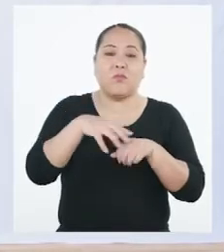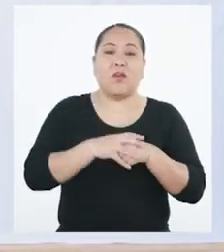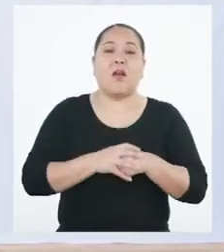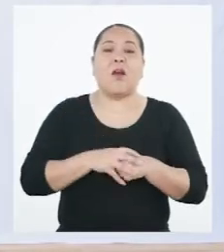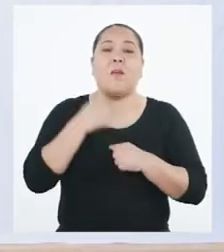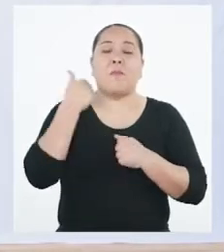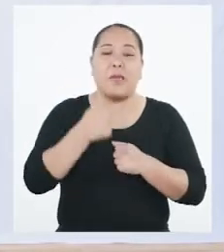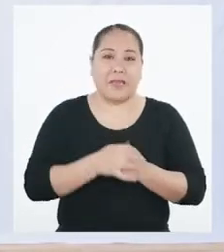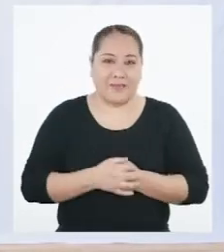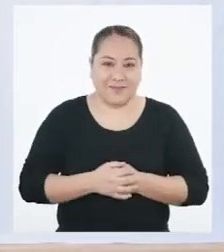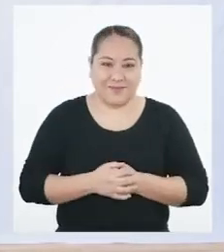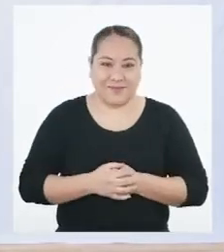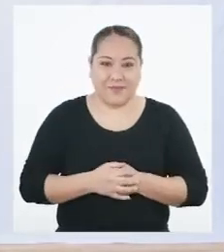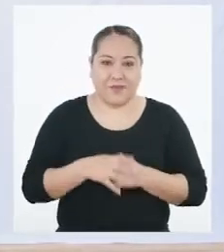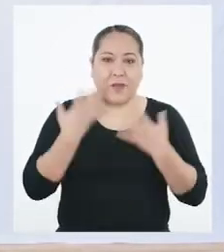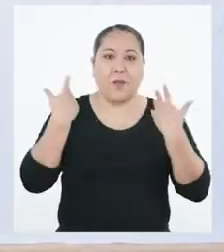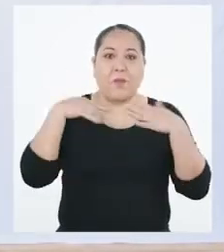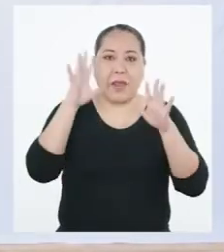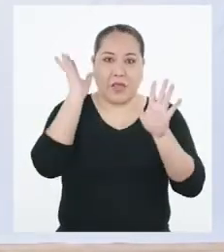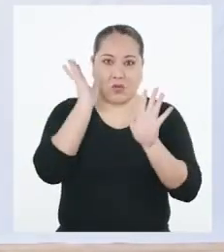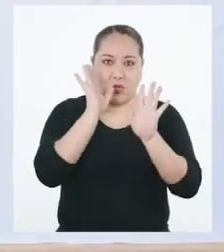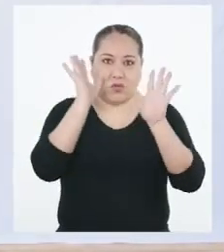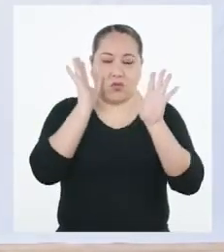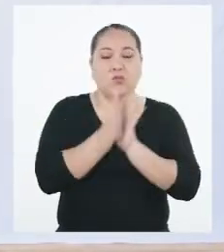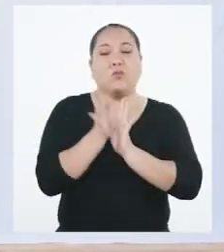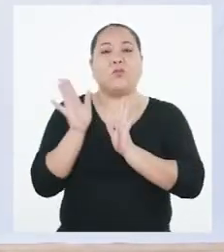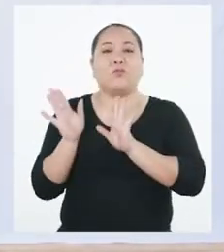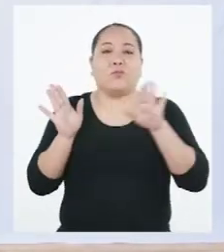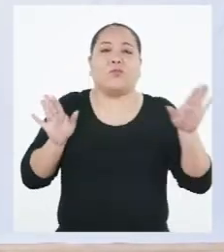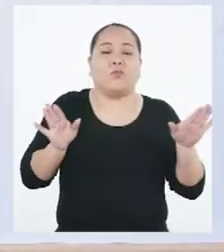Muy bien. Extendemos nuestros brazos.